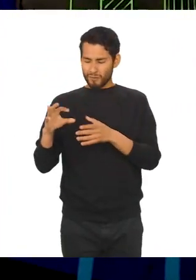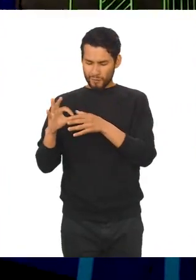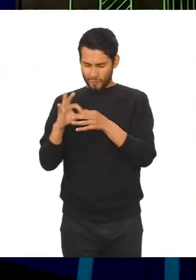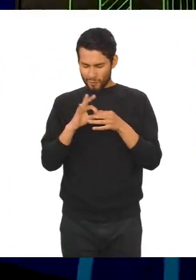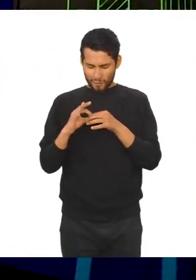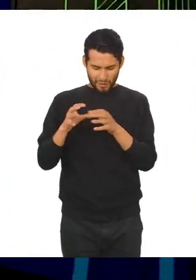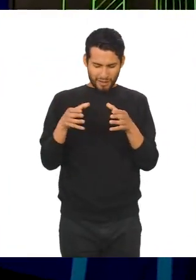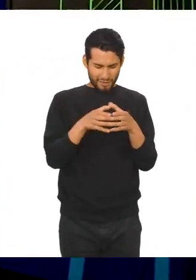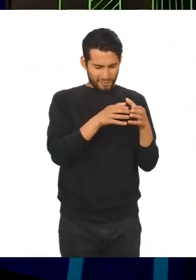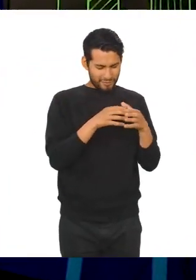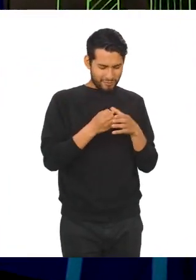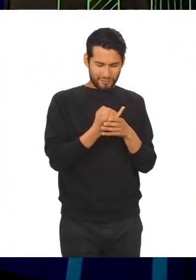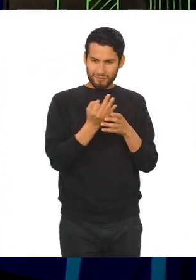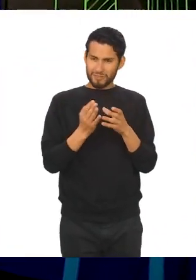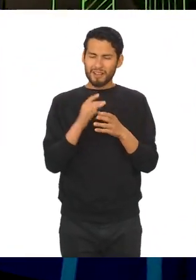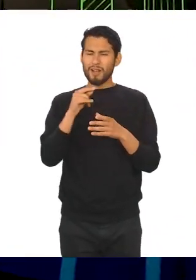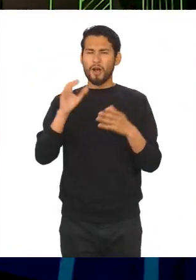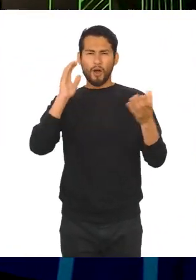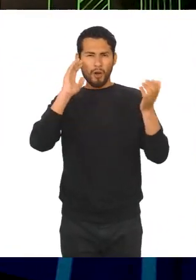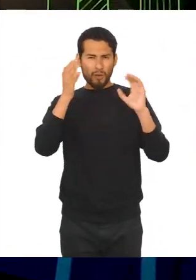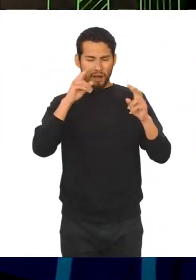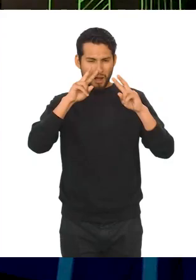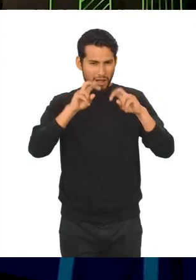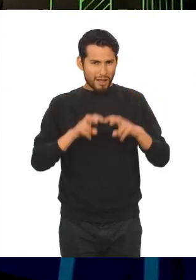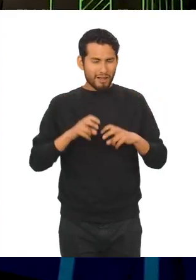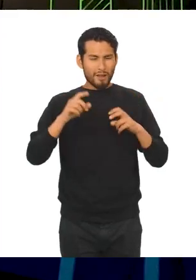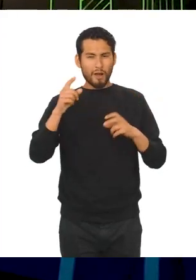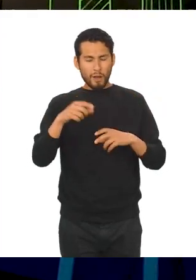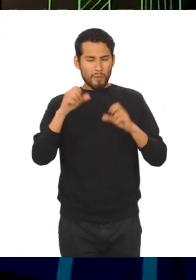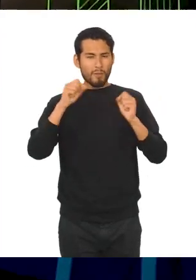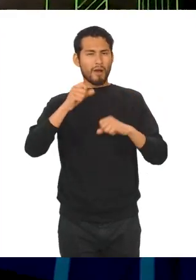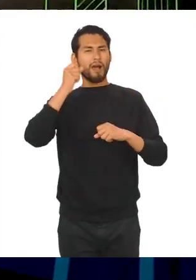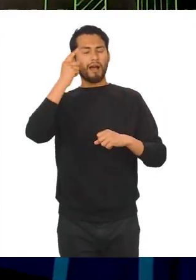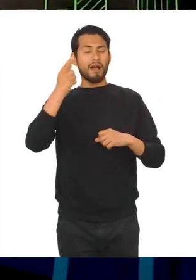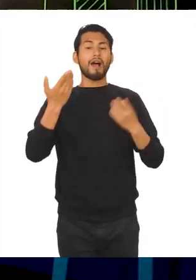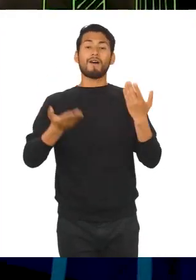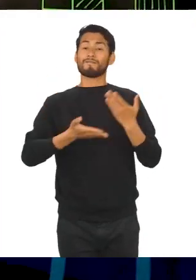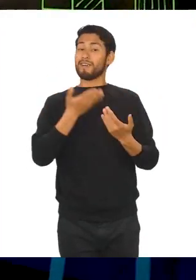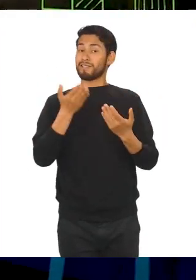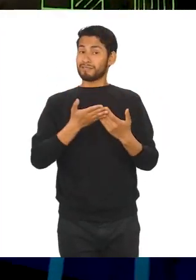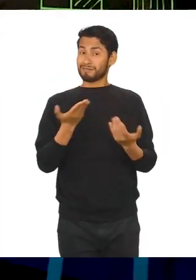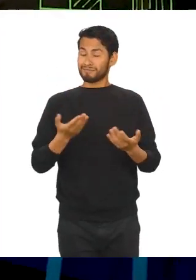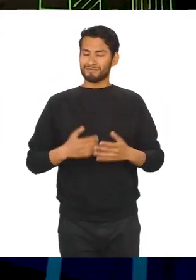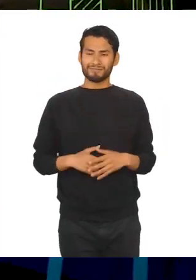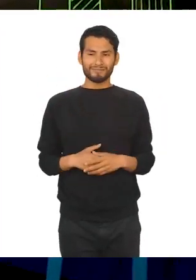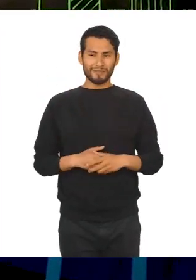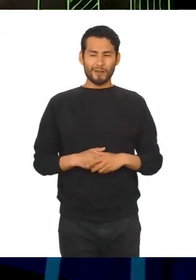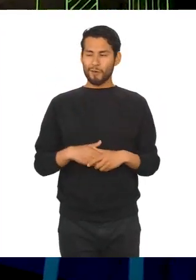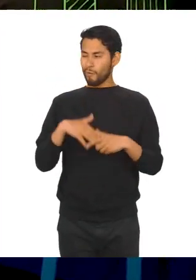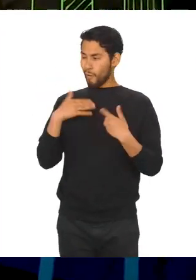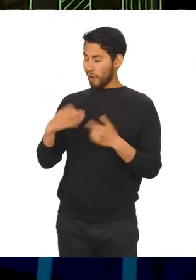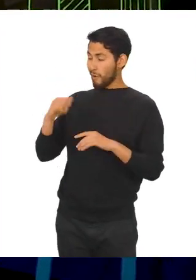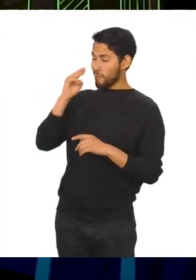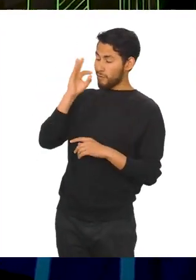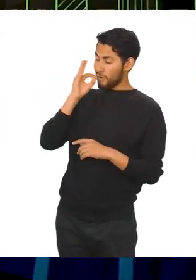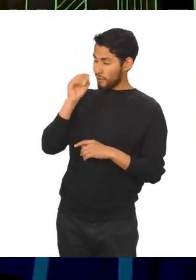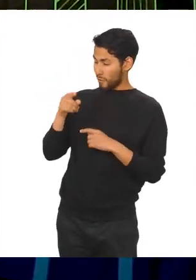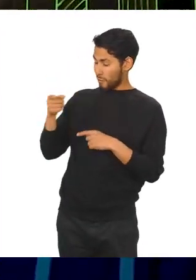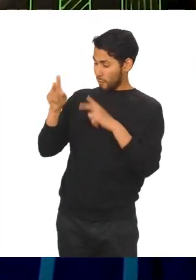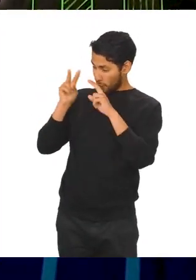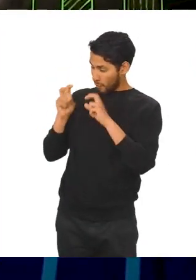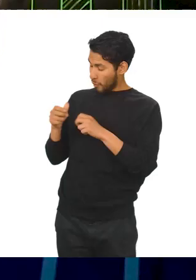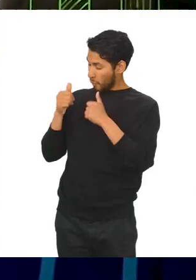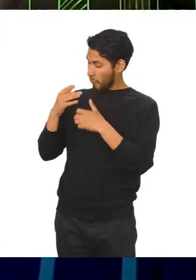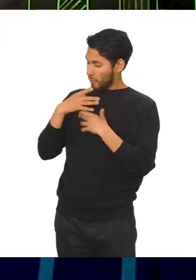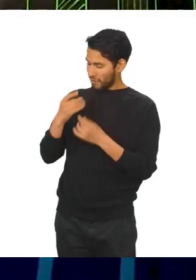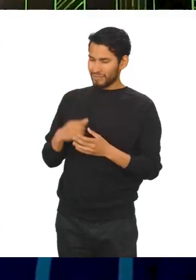relacionados entre sí. Y de esta manera, su comparación, análisis y comprensión va a ser mucho más fácil. ¡Wow Máfer! ¡Qué